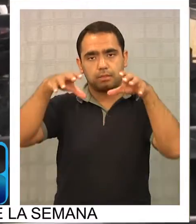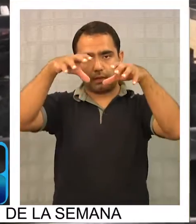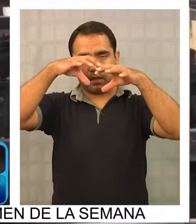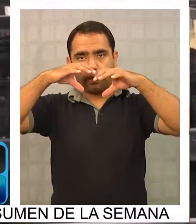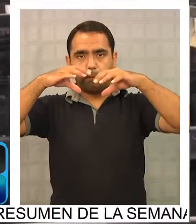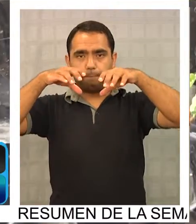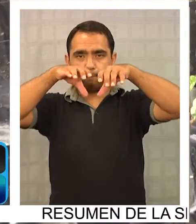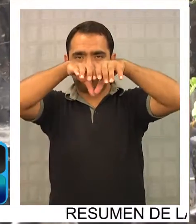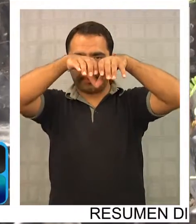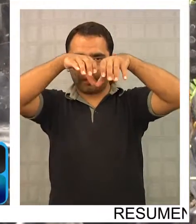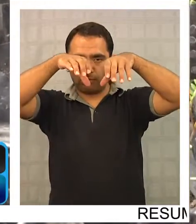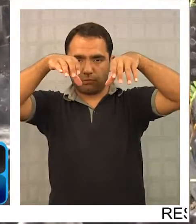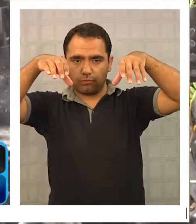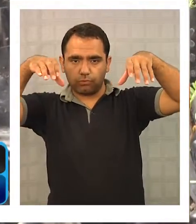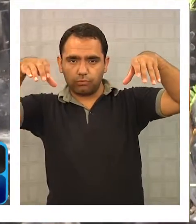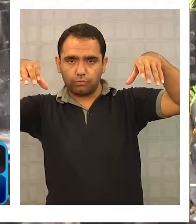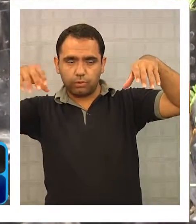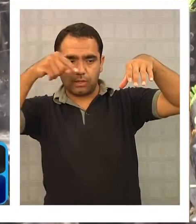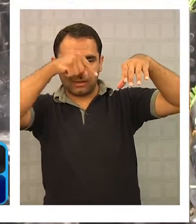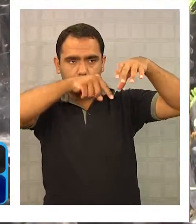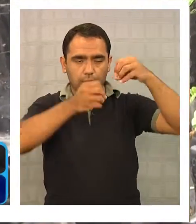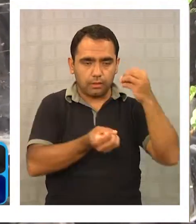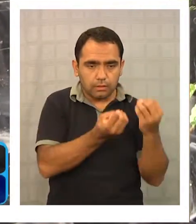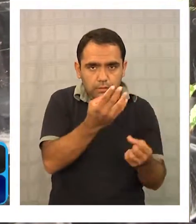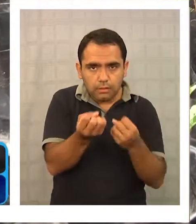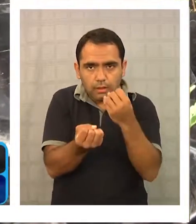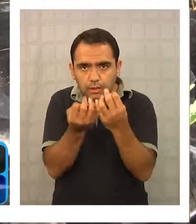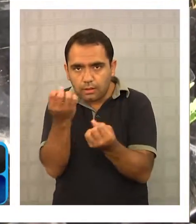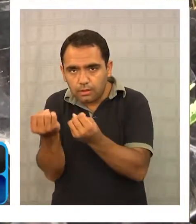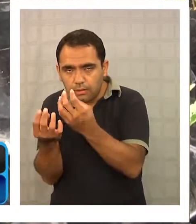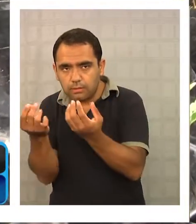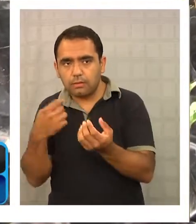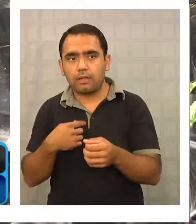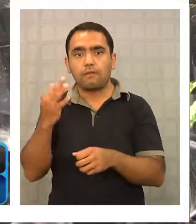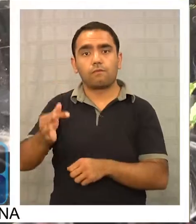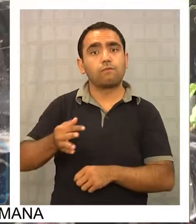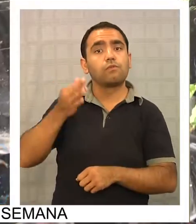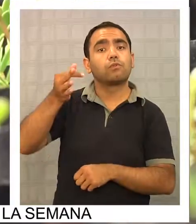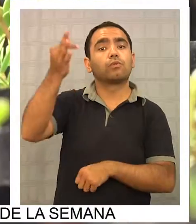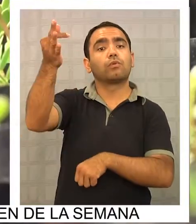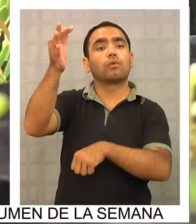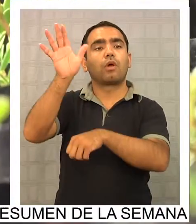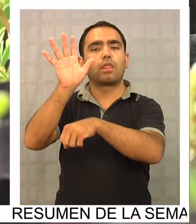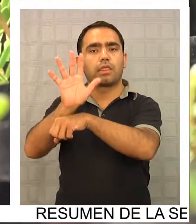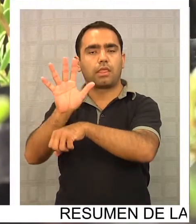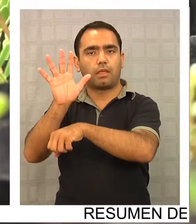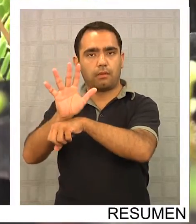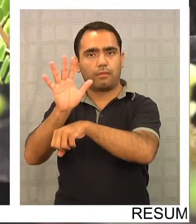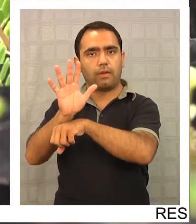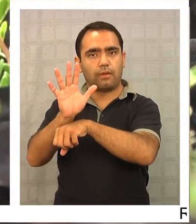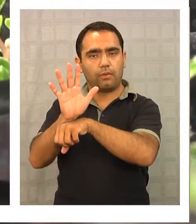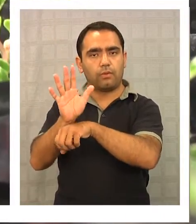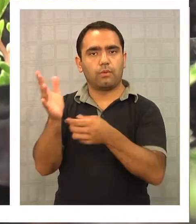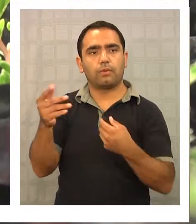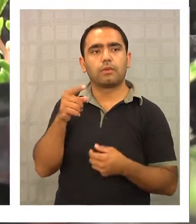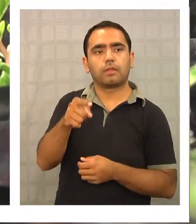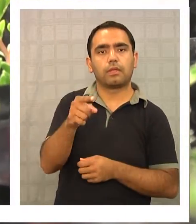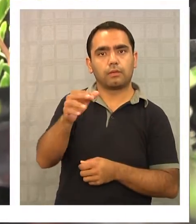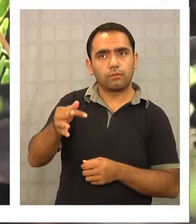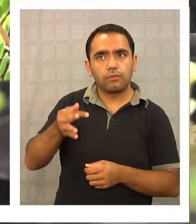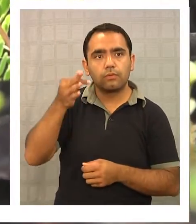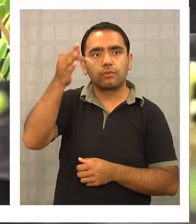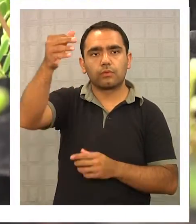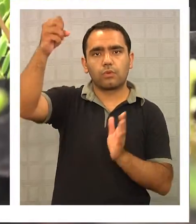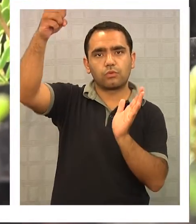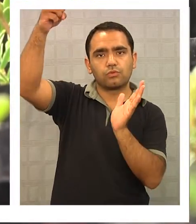invernaderos, viveros y sombreaderos, donde se cultivan los futuros tamarugos, que en algunos años